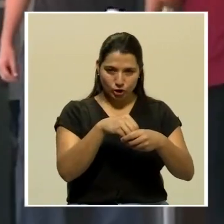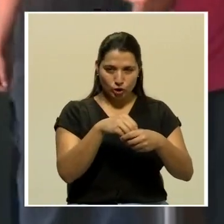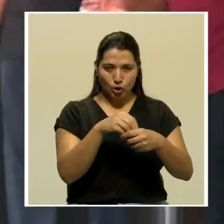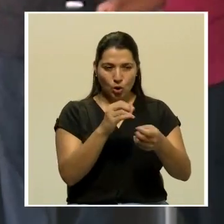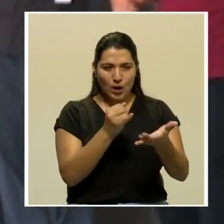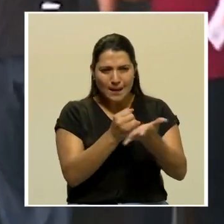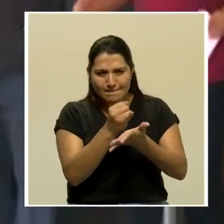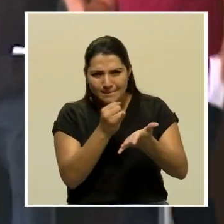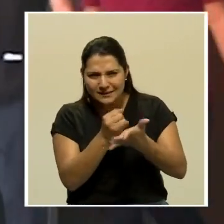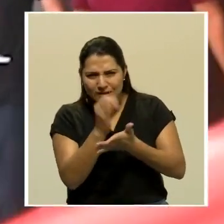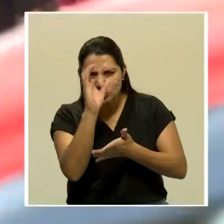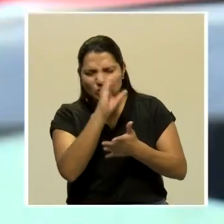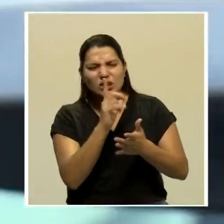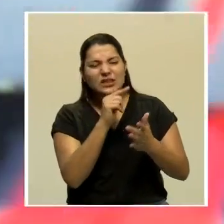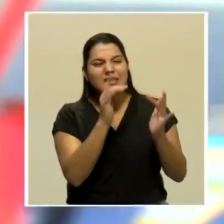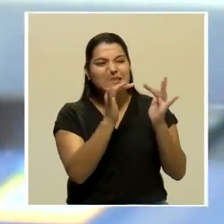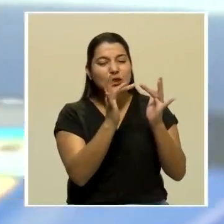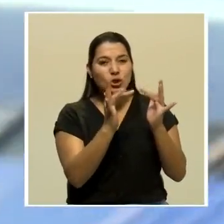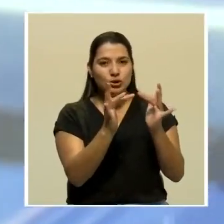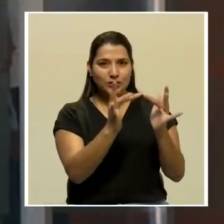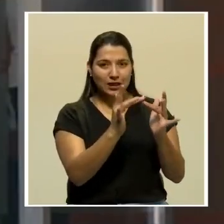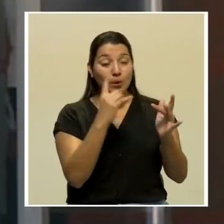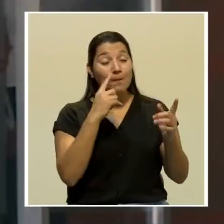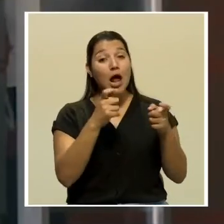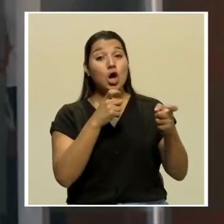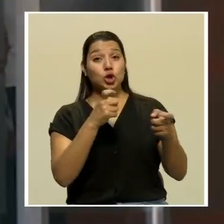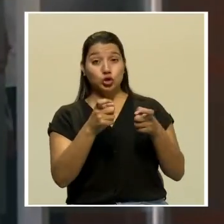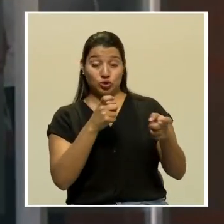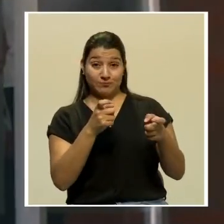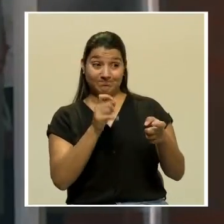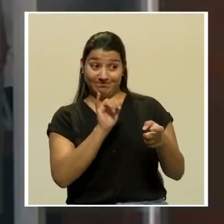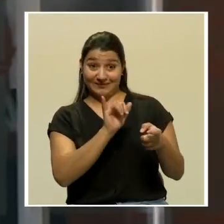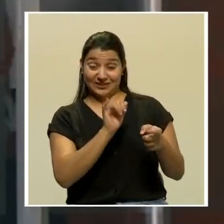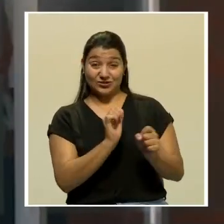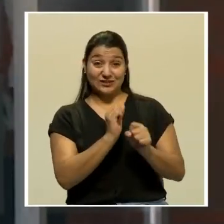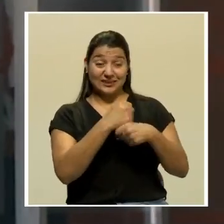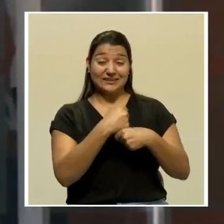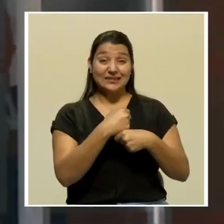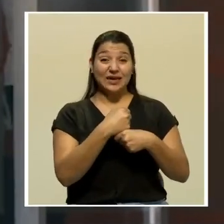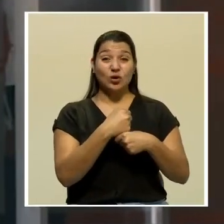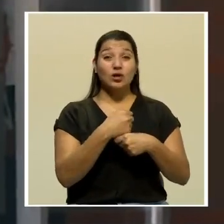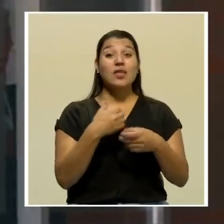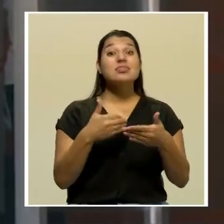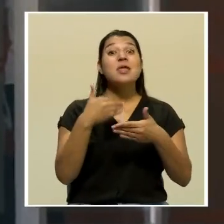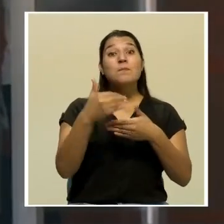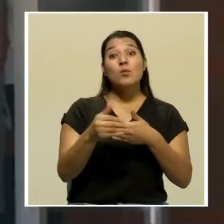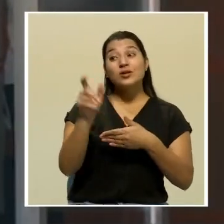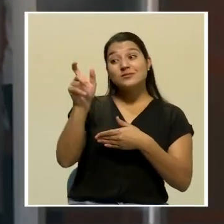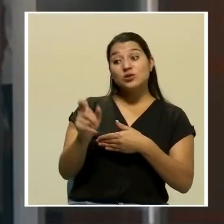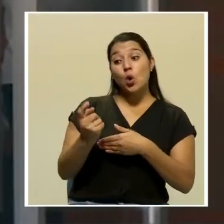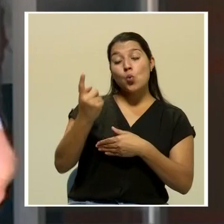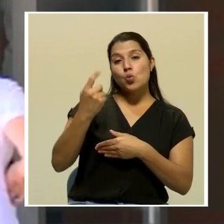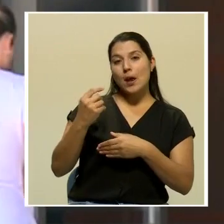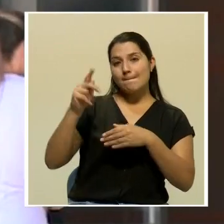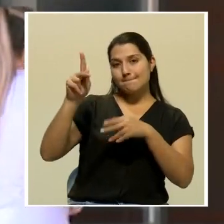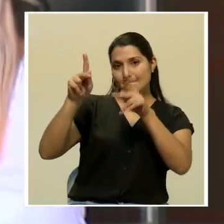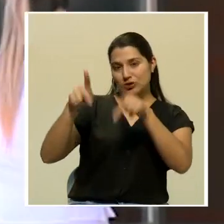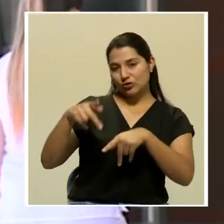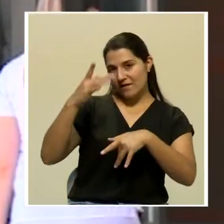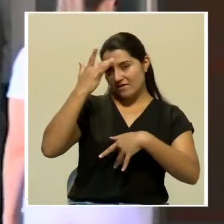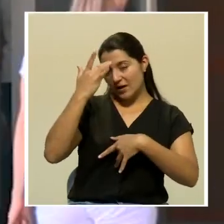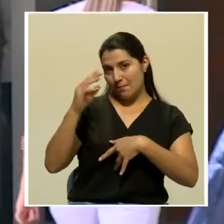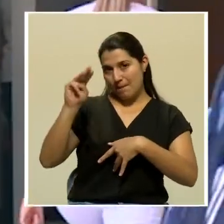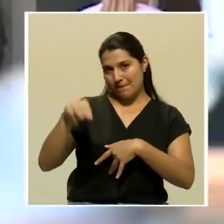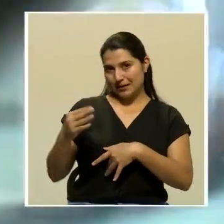epidemiológico y control que se desarrollaron luego de la aparición de un caso confirmado este martes.